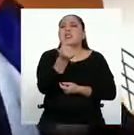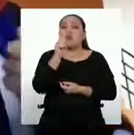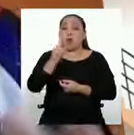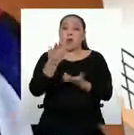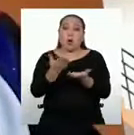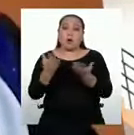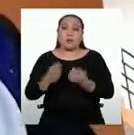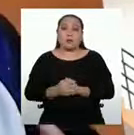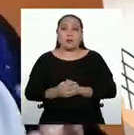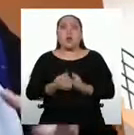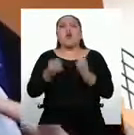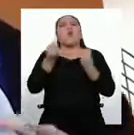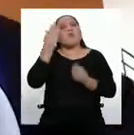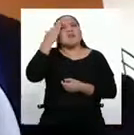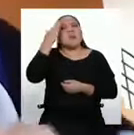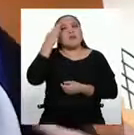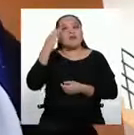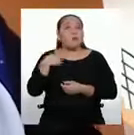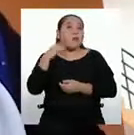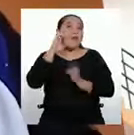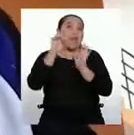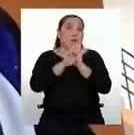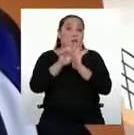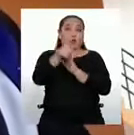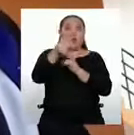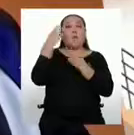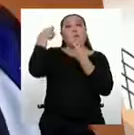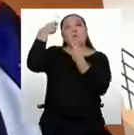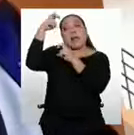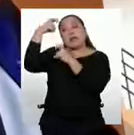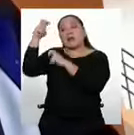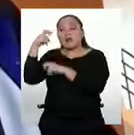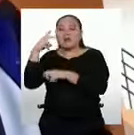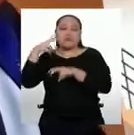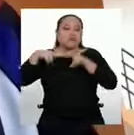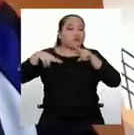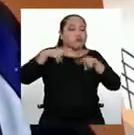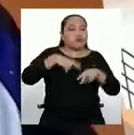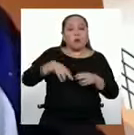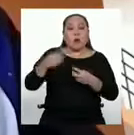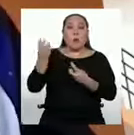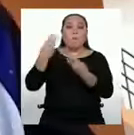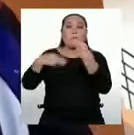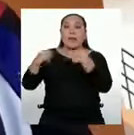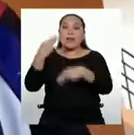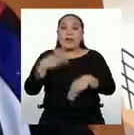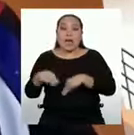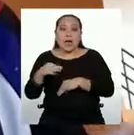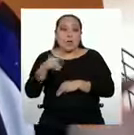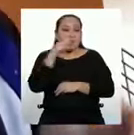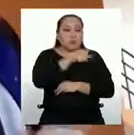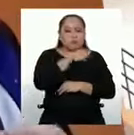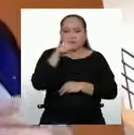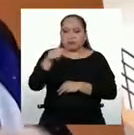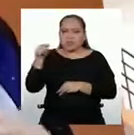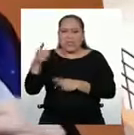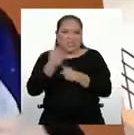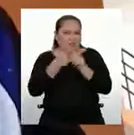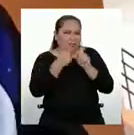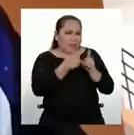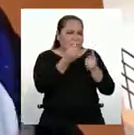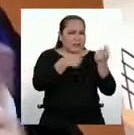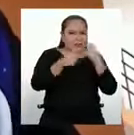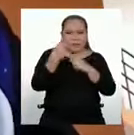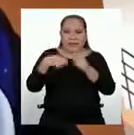Pues cuando paseamos por un mercado o algún supermercado donde hayan varias tiendas y tú deseas